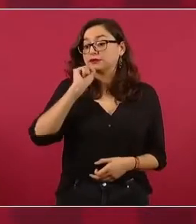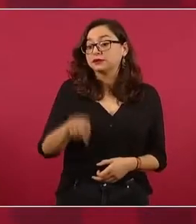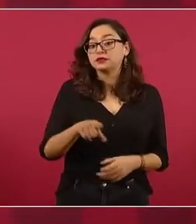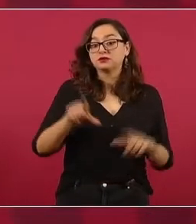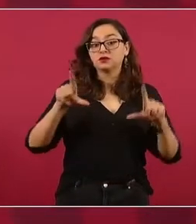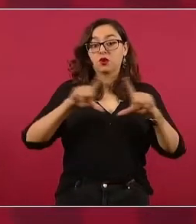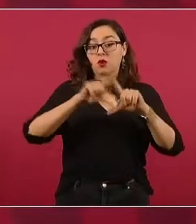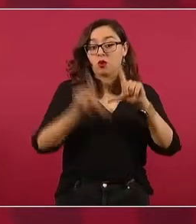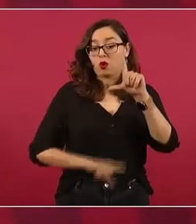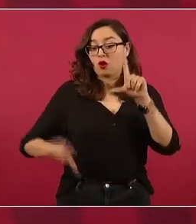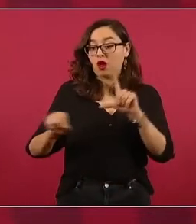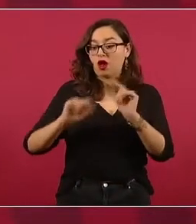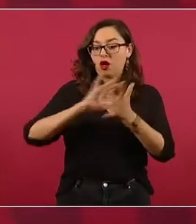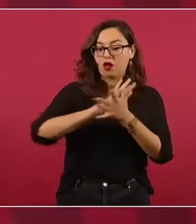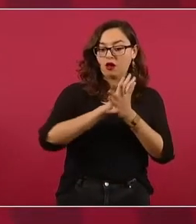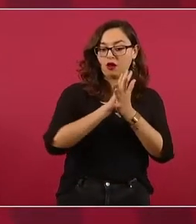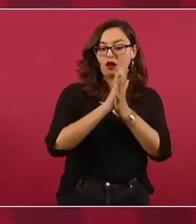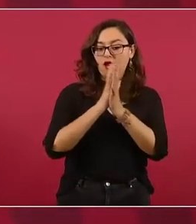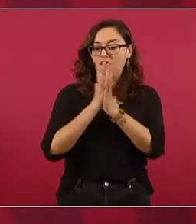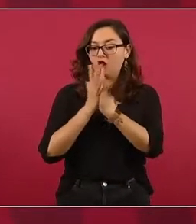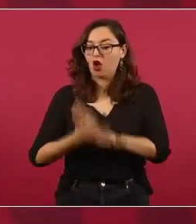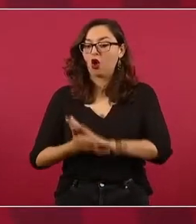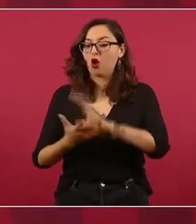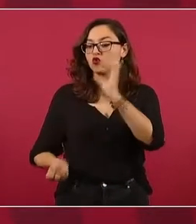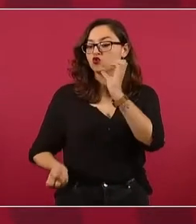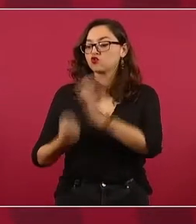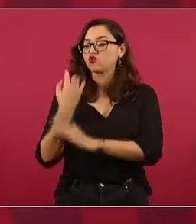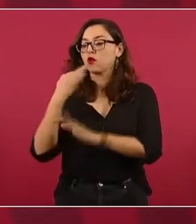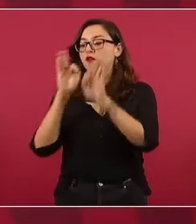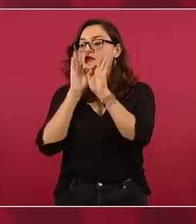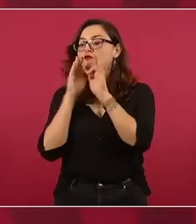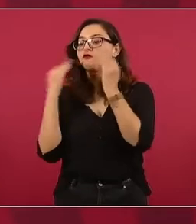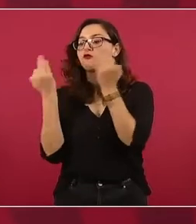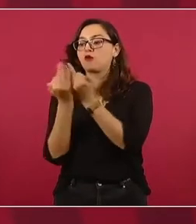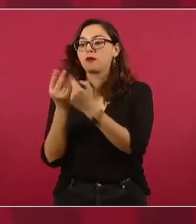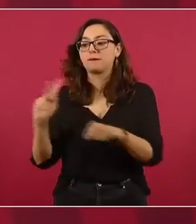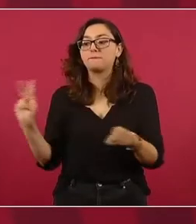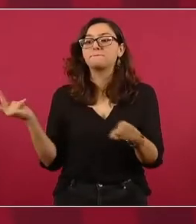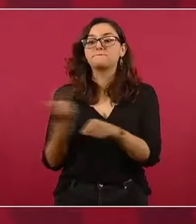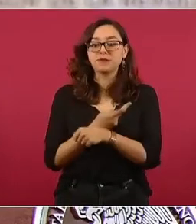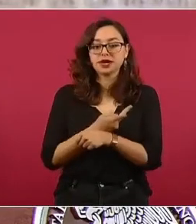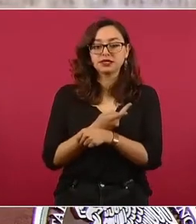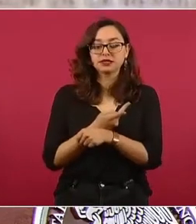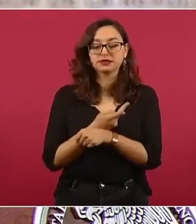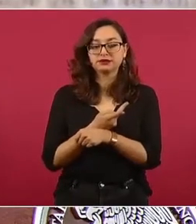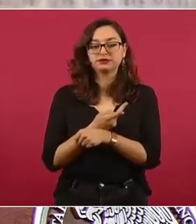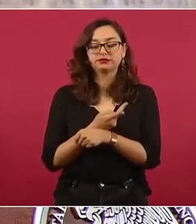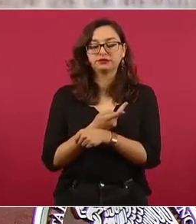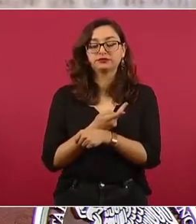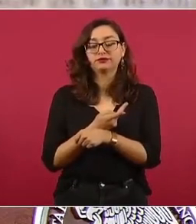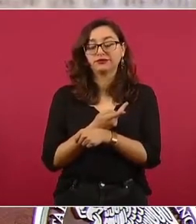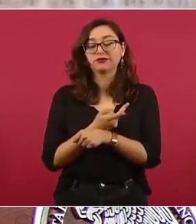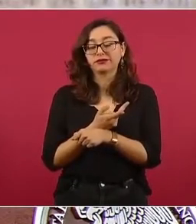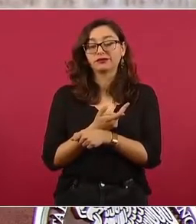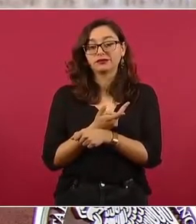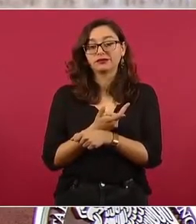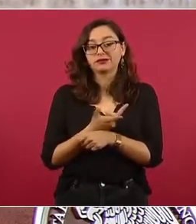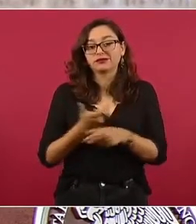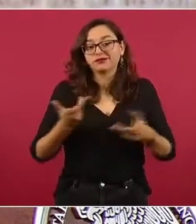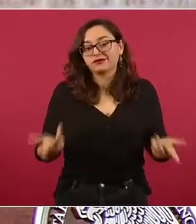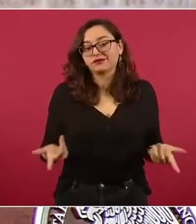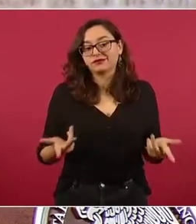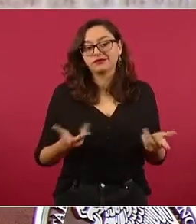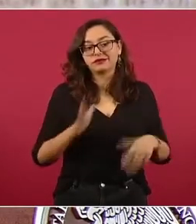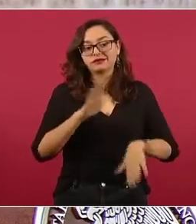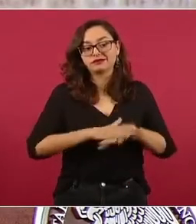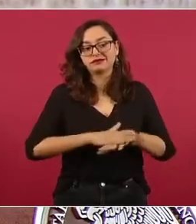que está emergiendo lo que existía,